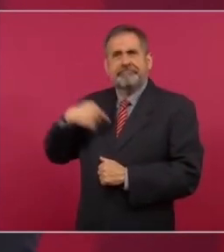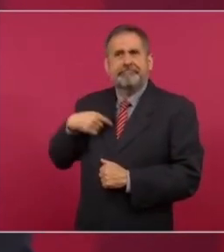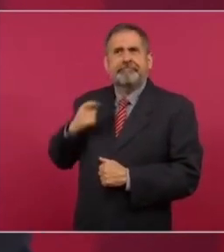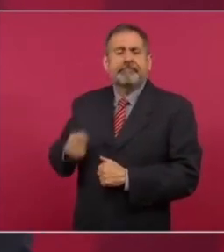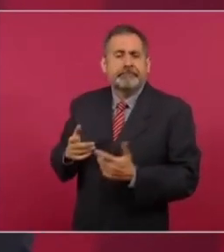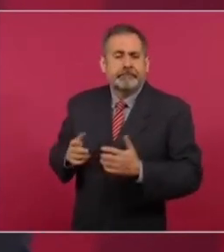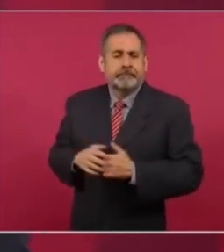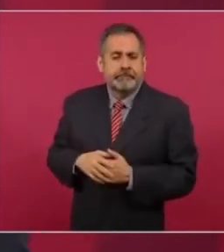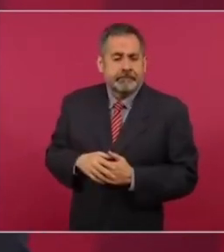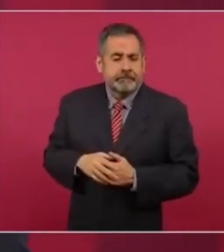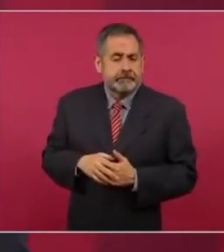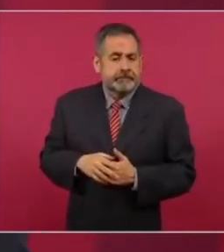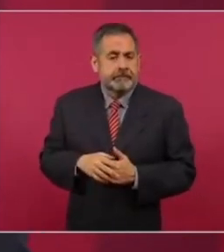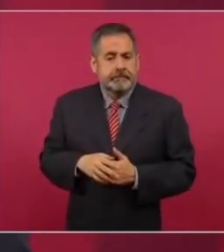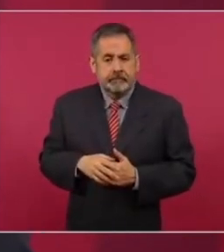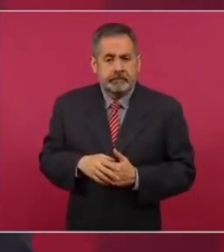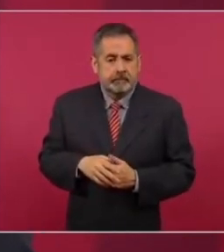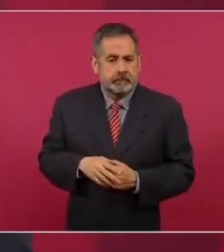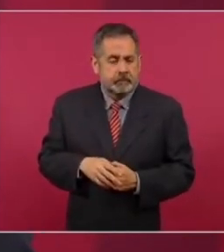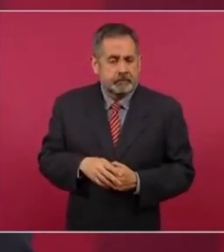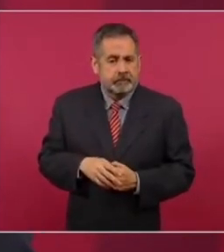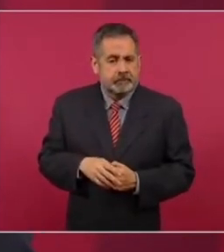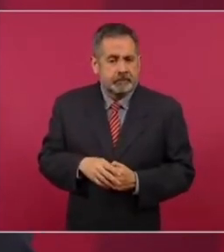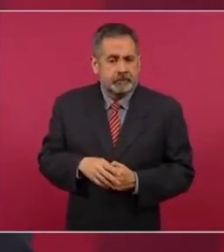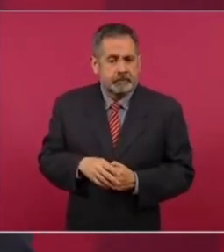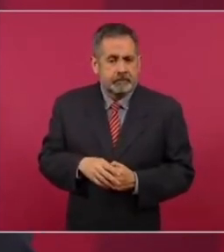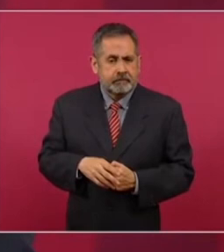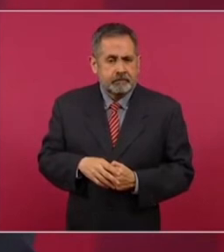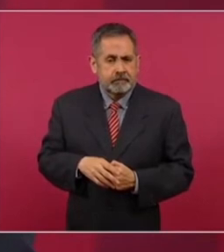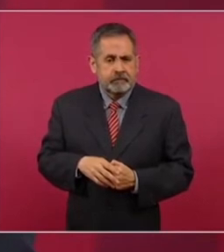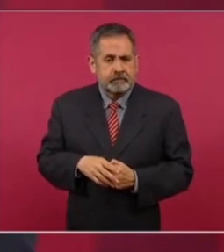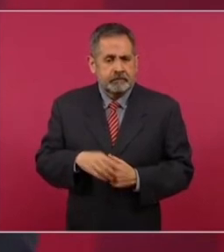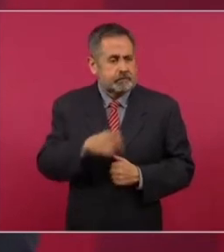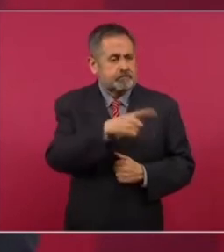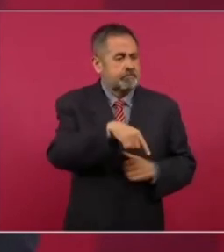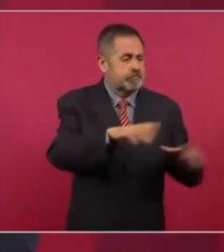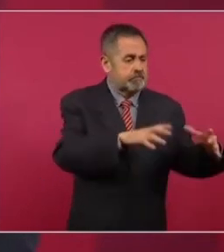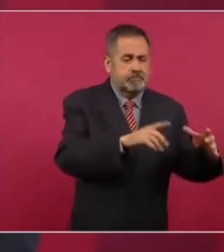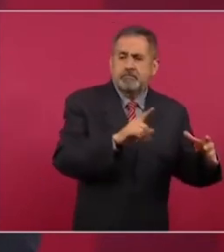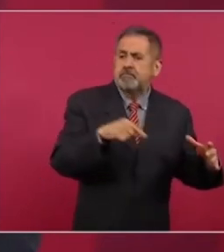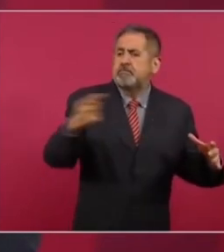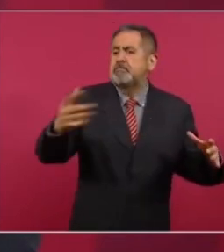de que ellos no le tienen amor al pueblo